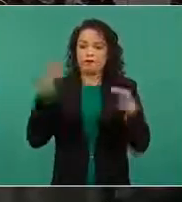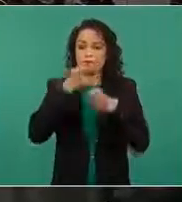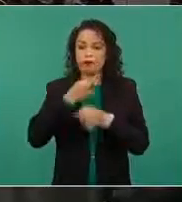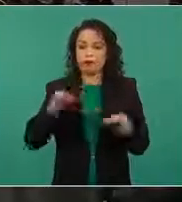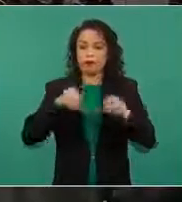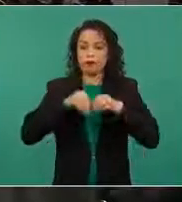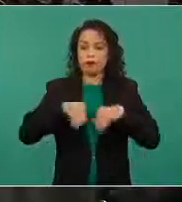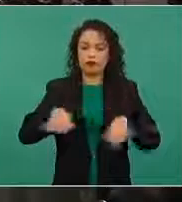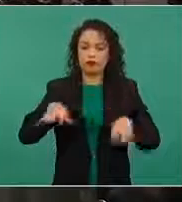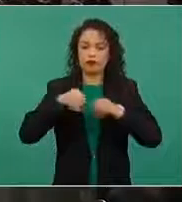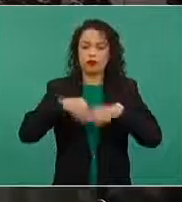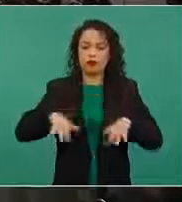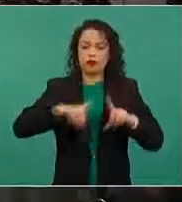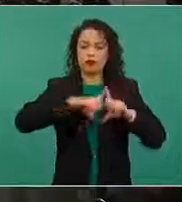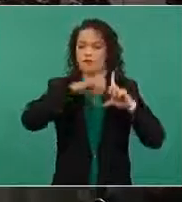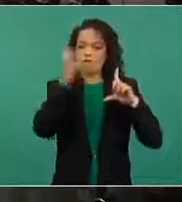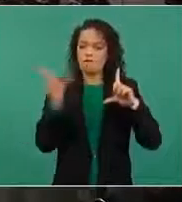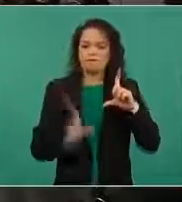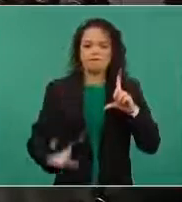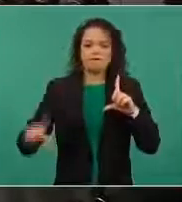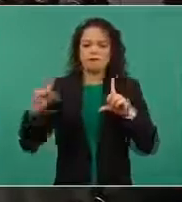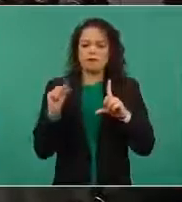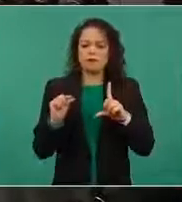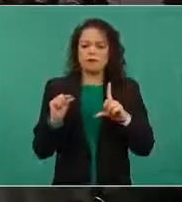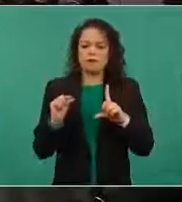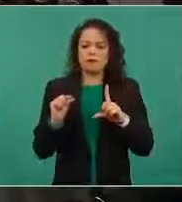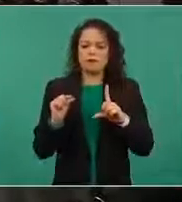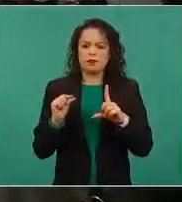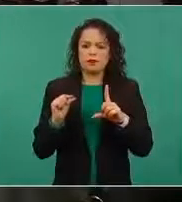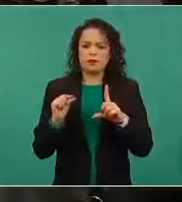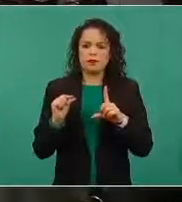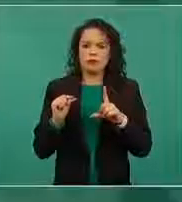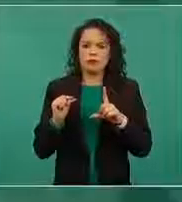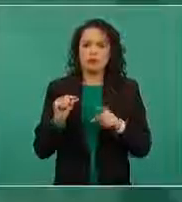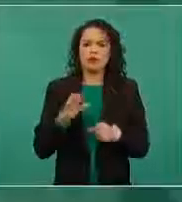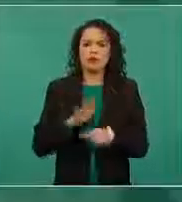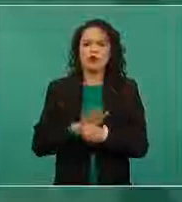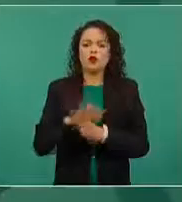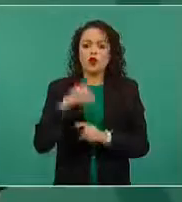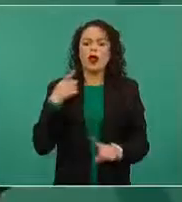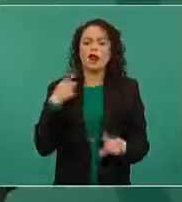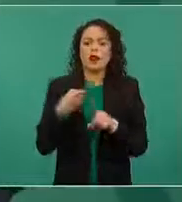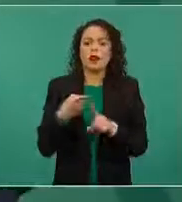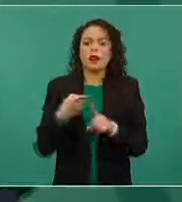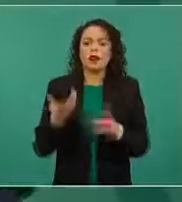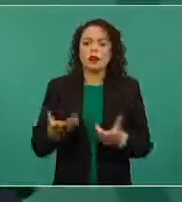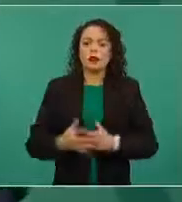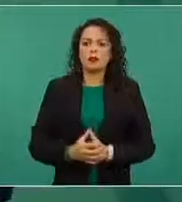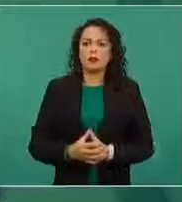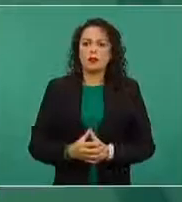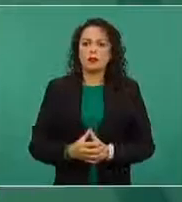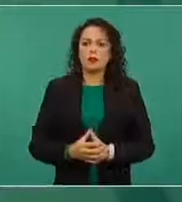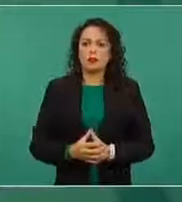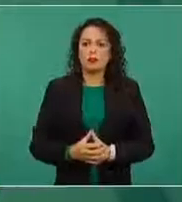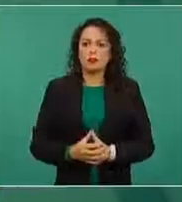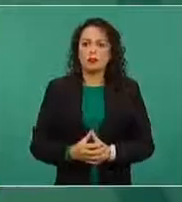sobre el porqué de la